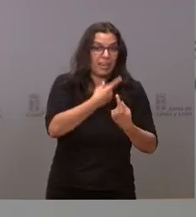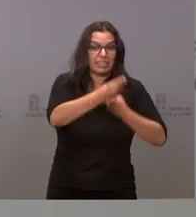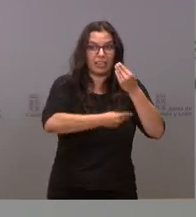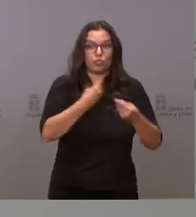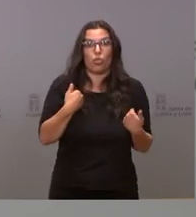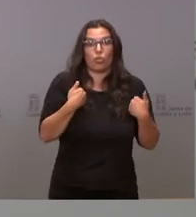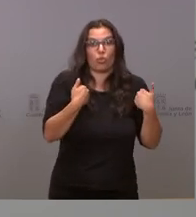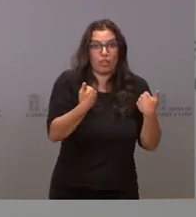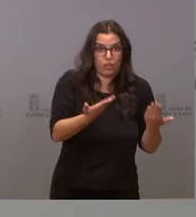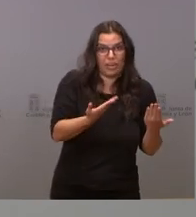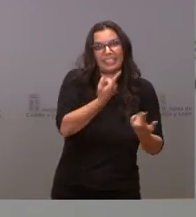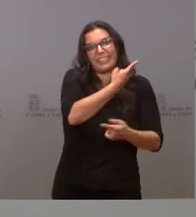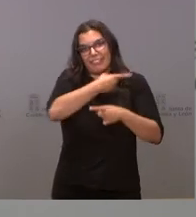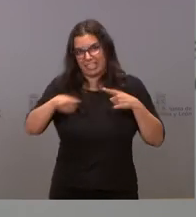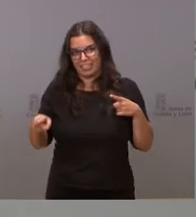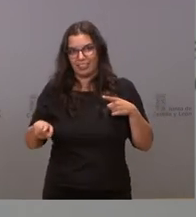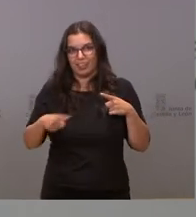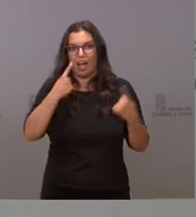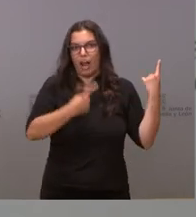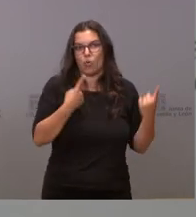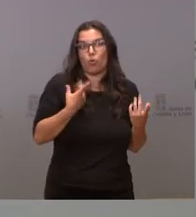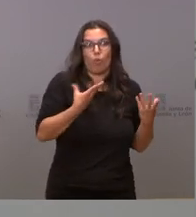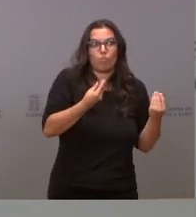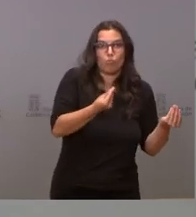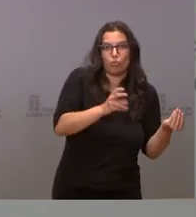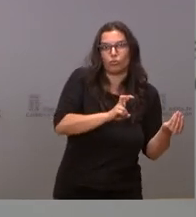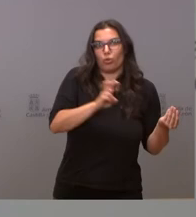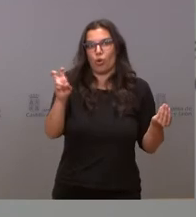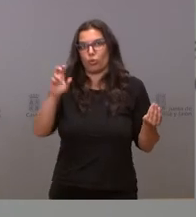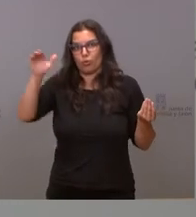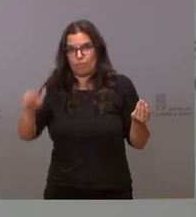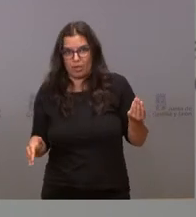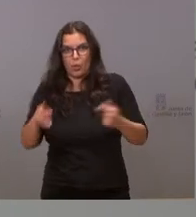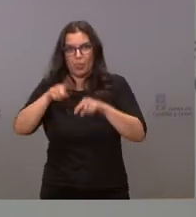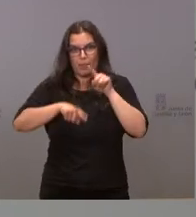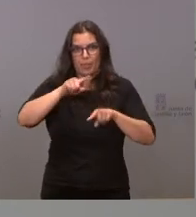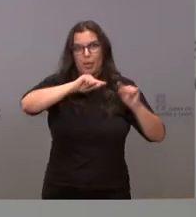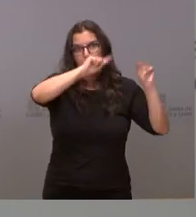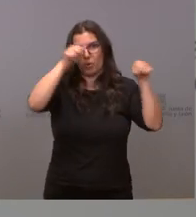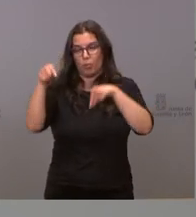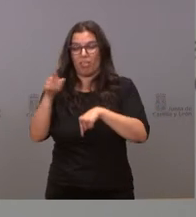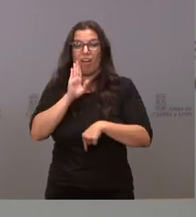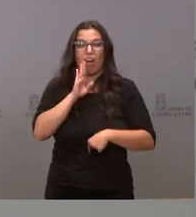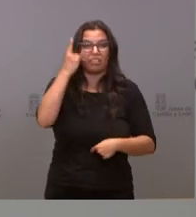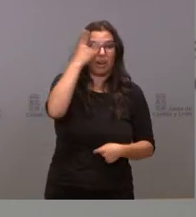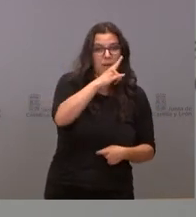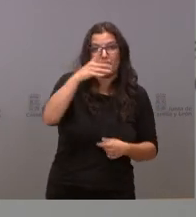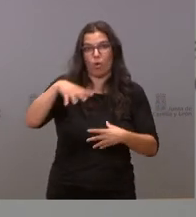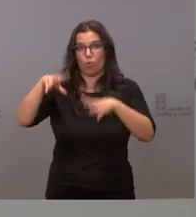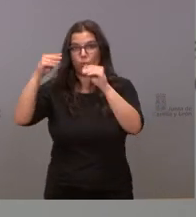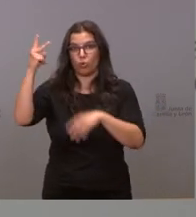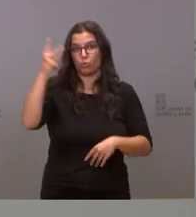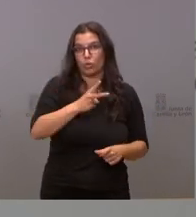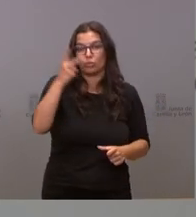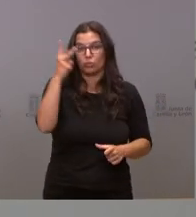donaciones ha sido diferente en función de las distintas provincias hemos dicho Salamanca o Burgos los